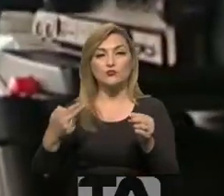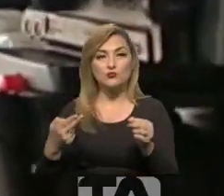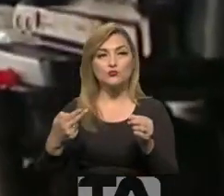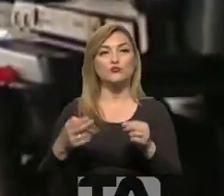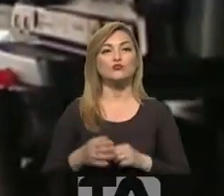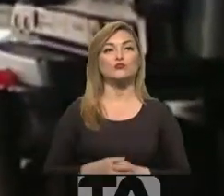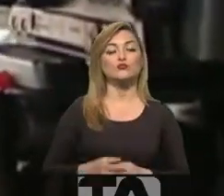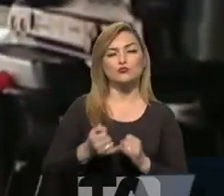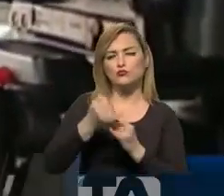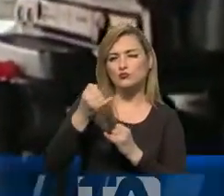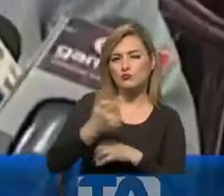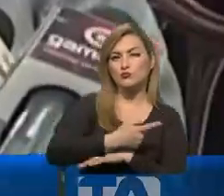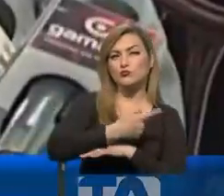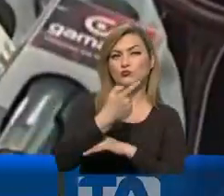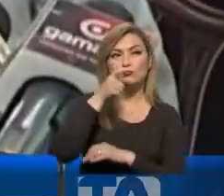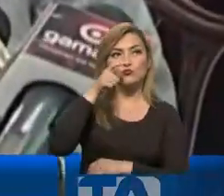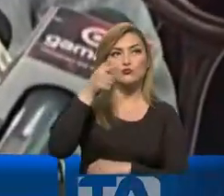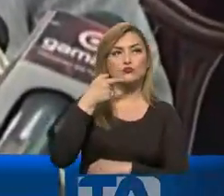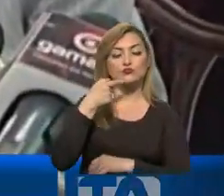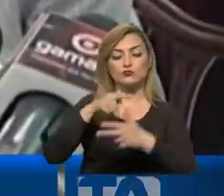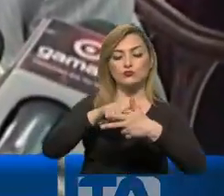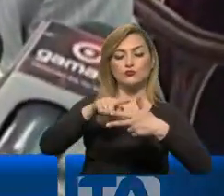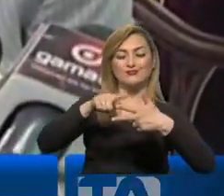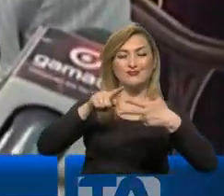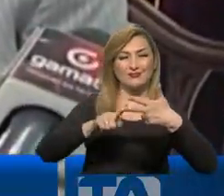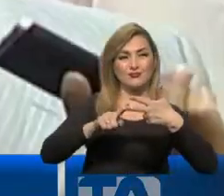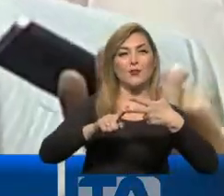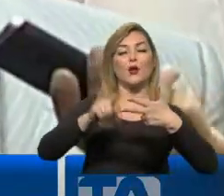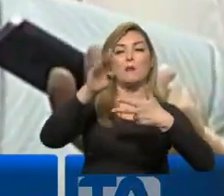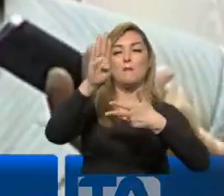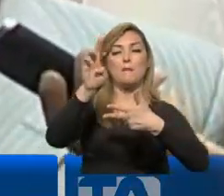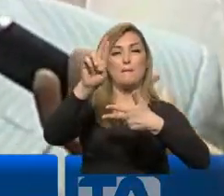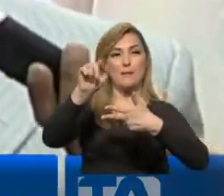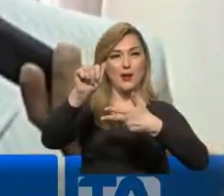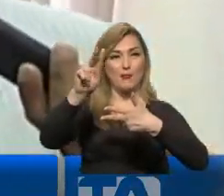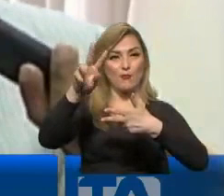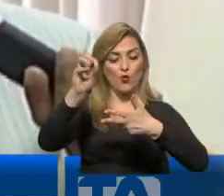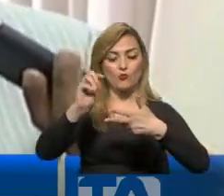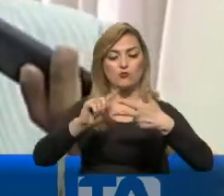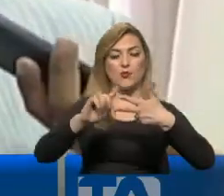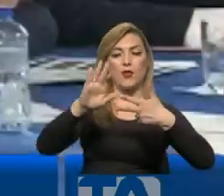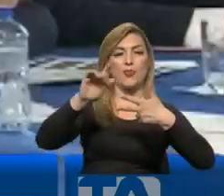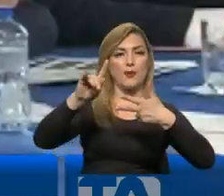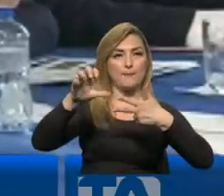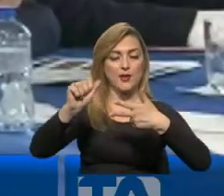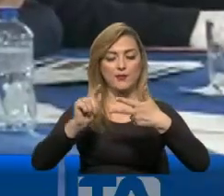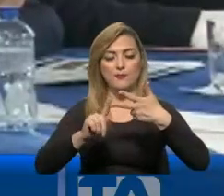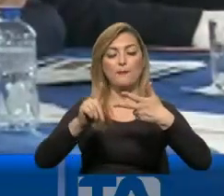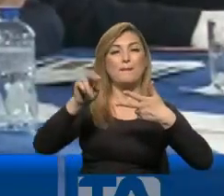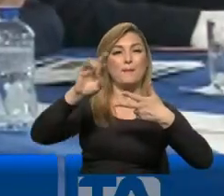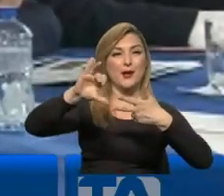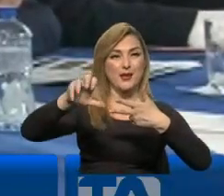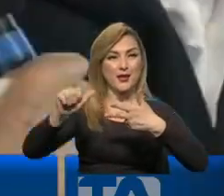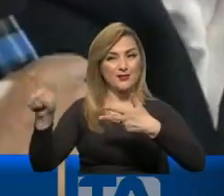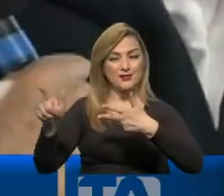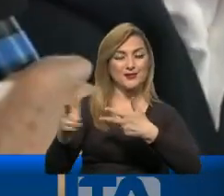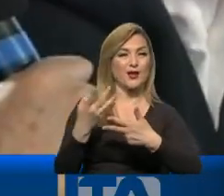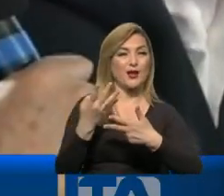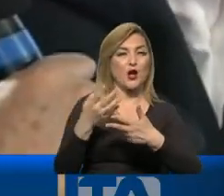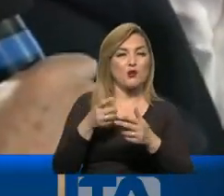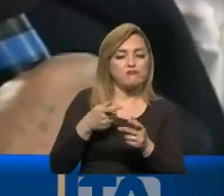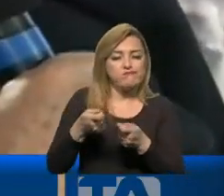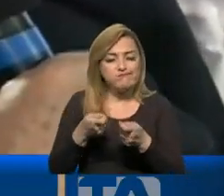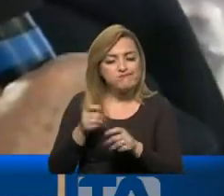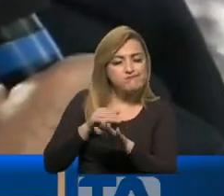Fiscalía, con Alex Bravo, Diego Tapia y Carlos Pareja Yanuseli, usaron la figura de giro específico del negocio para adjudicar jugosos